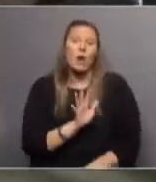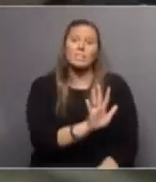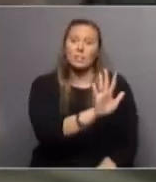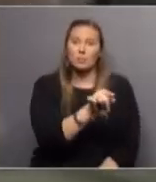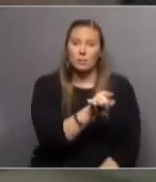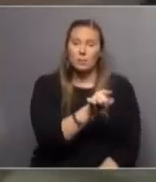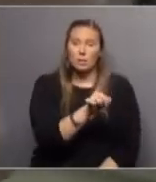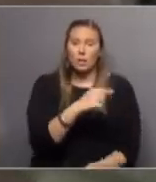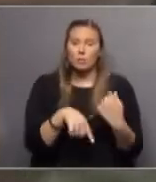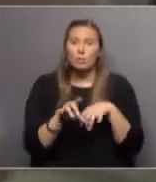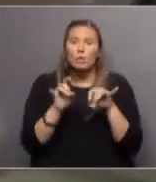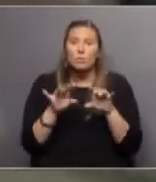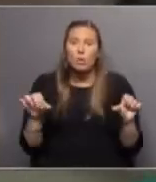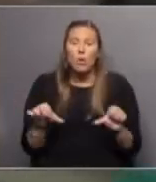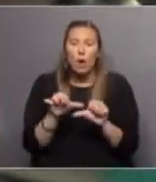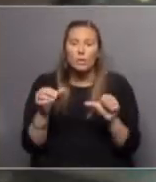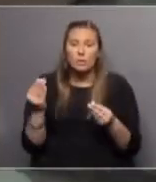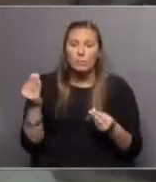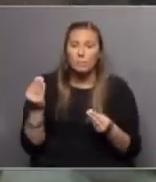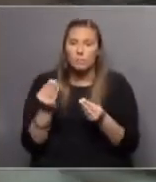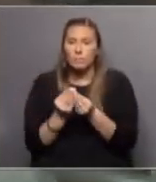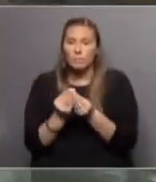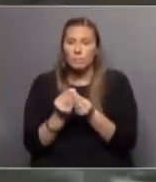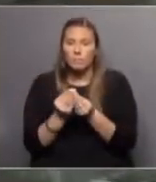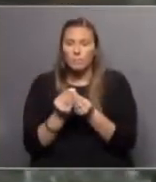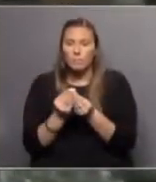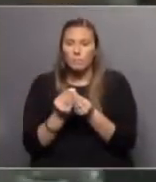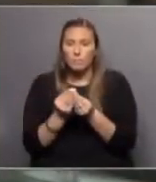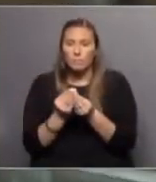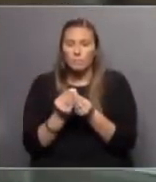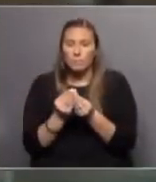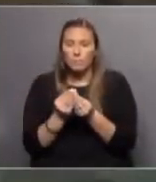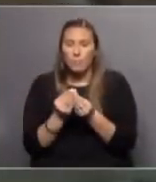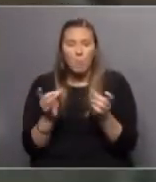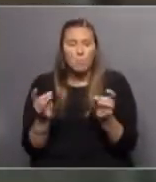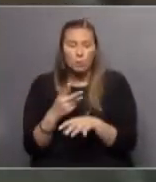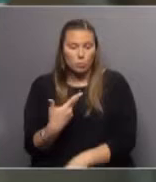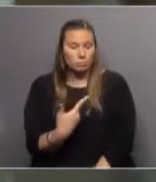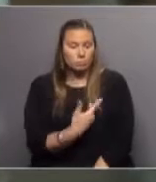Entonces, el enfermero lo único que hace es inyectar este vástago en la jeringa